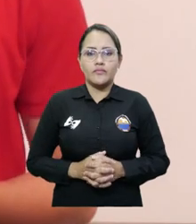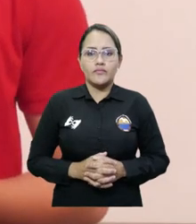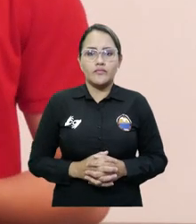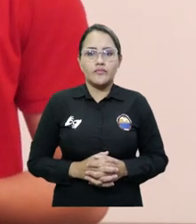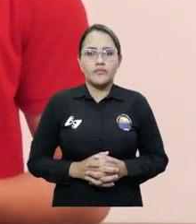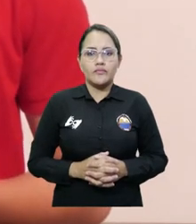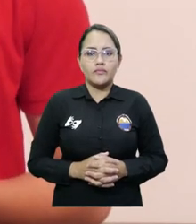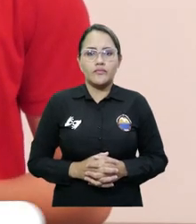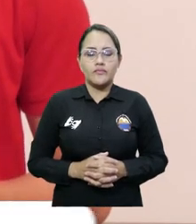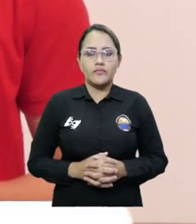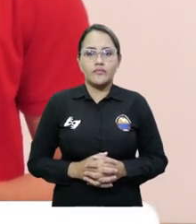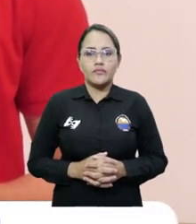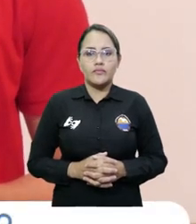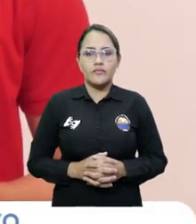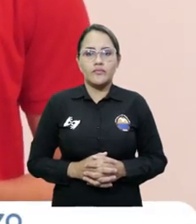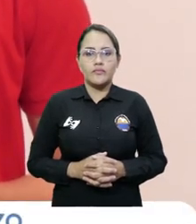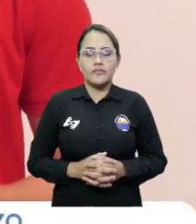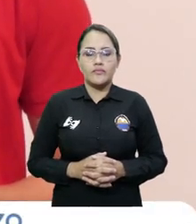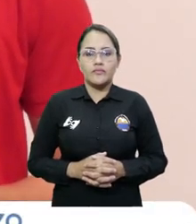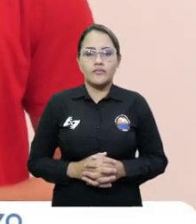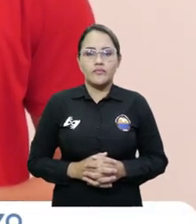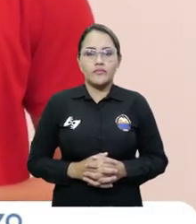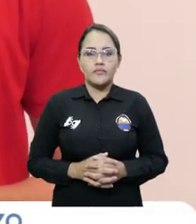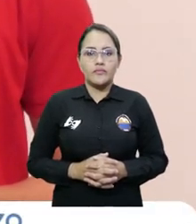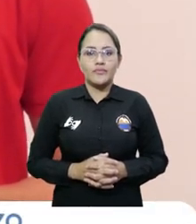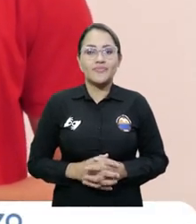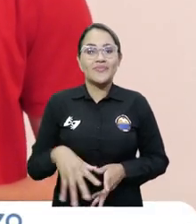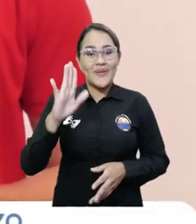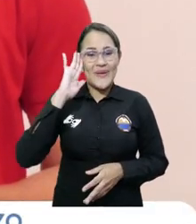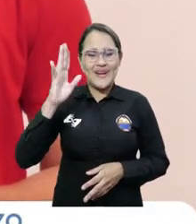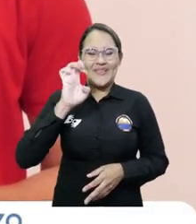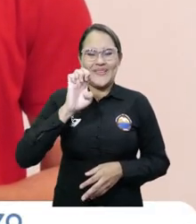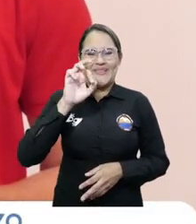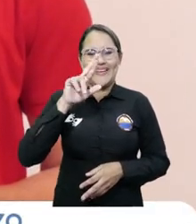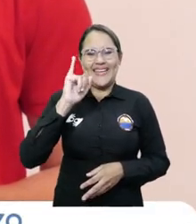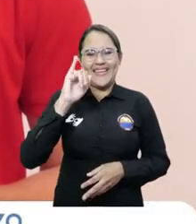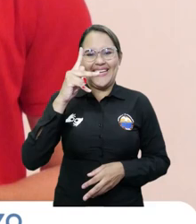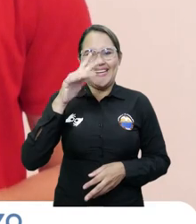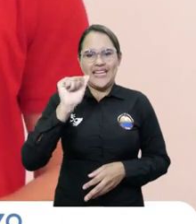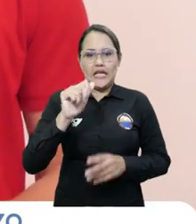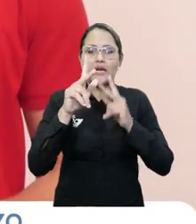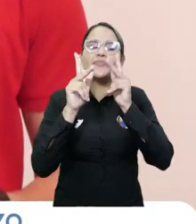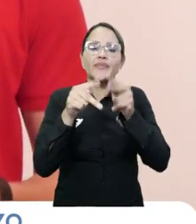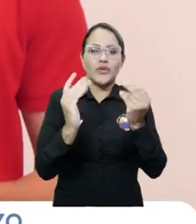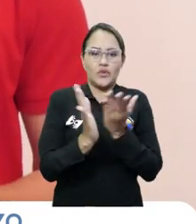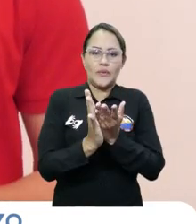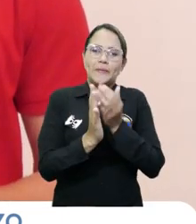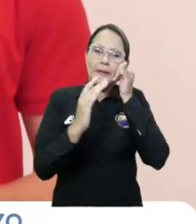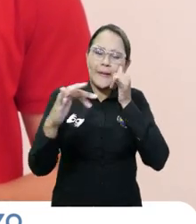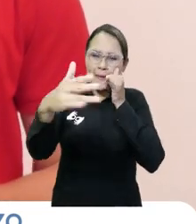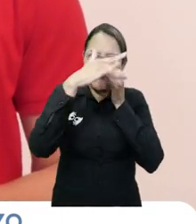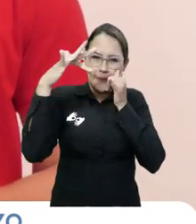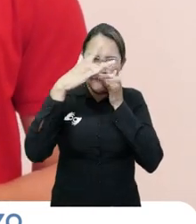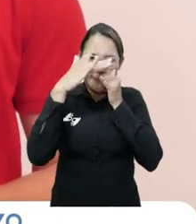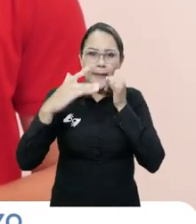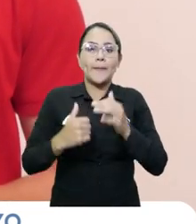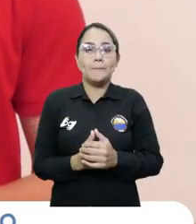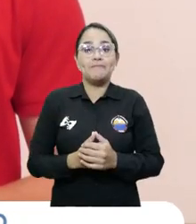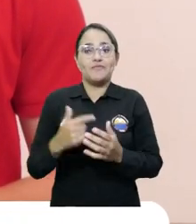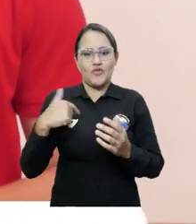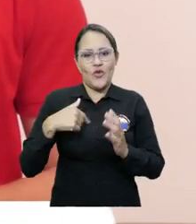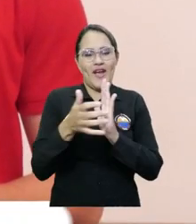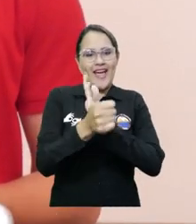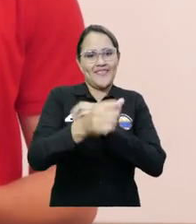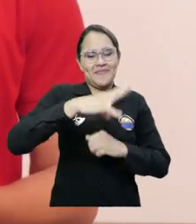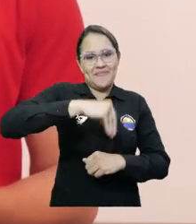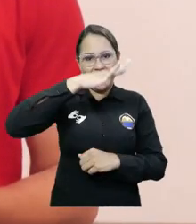Hola, soy Erika Barro, estudiante de Ingeniería Ambiental y Sanitaria, beca del programa Talento Magdalena. Y yo soy Juan Millán, estudiante de simultaneidad de los programas de